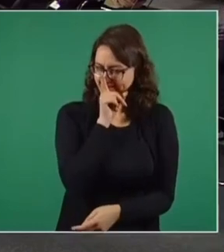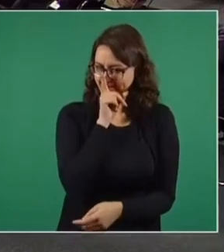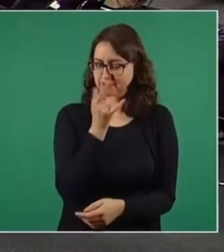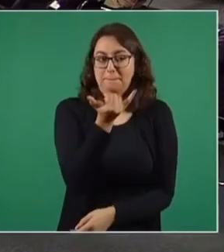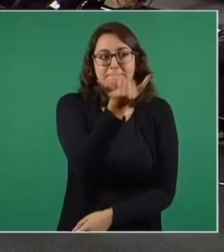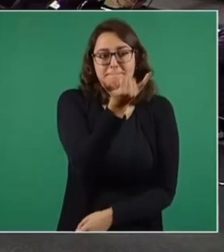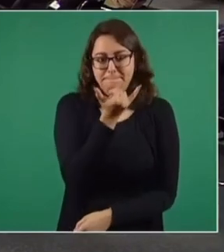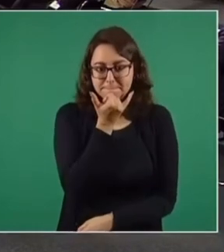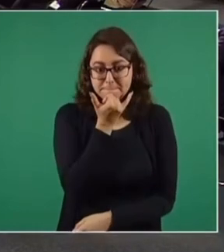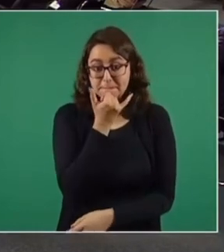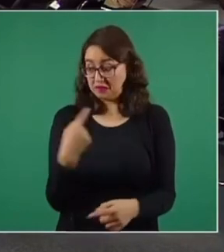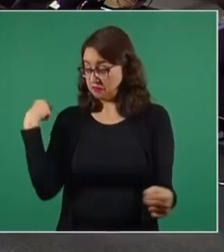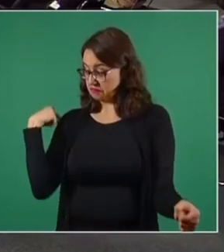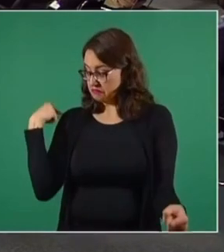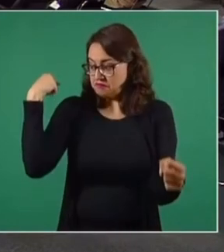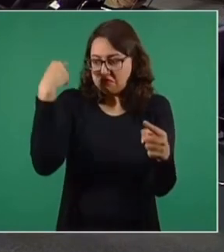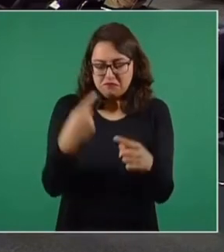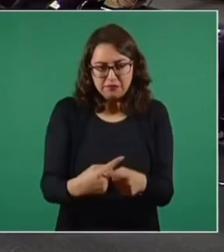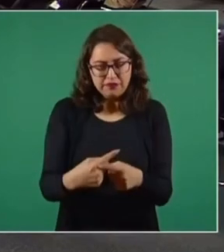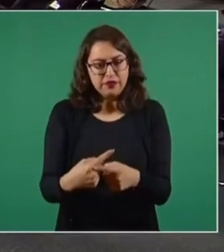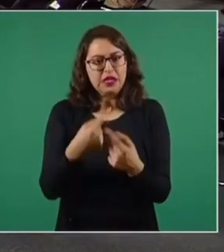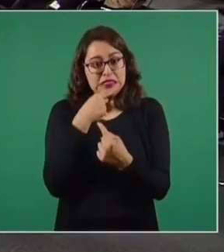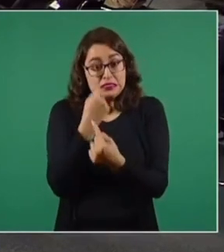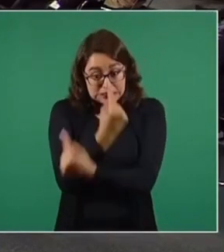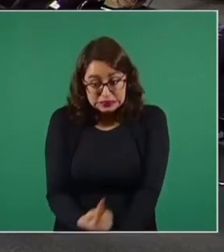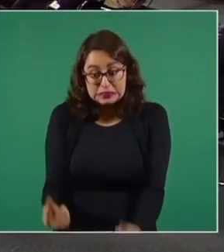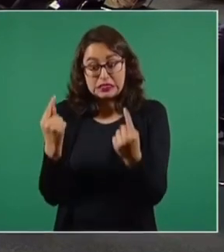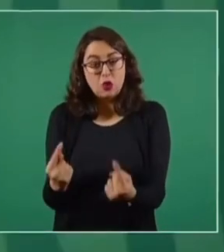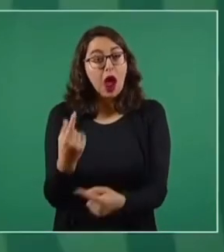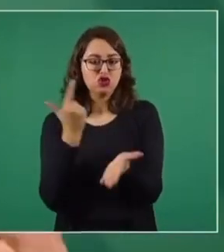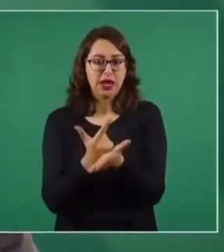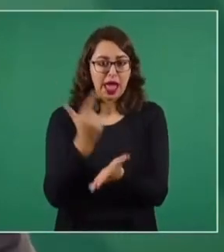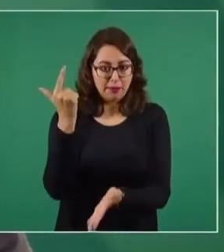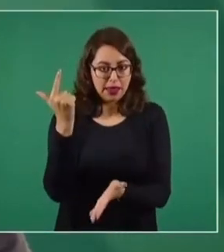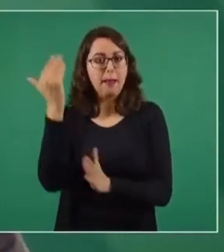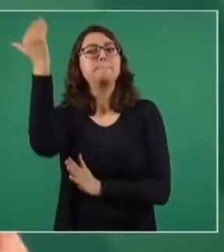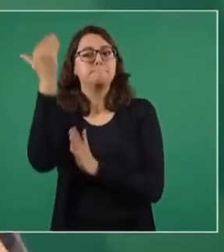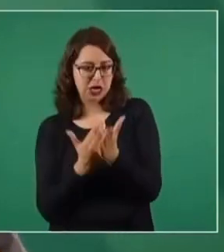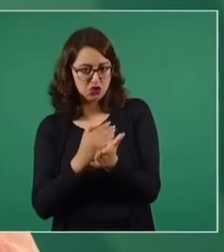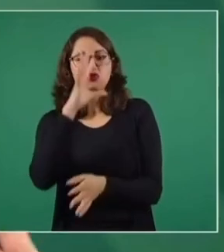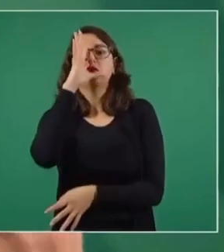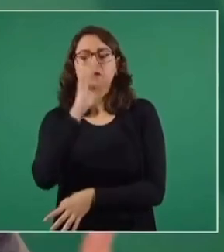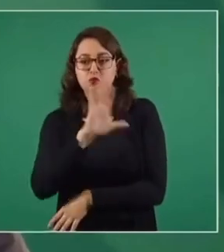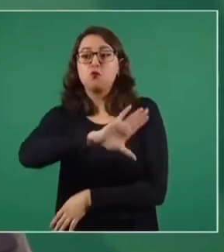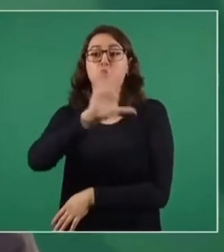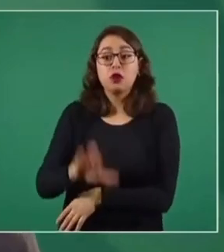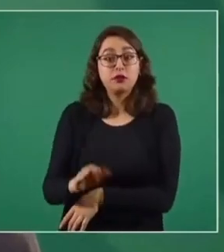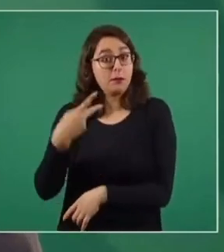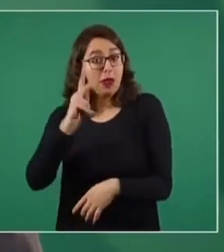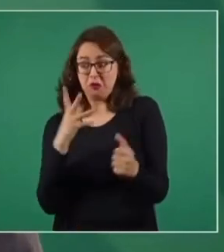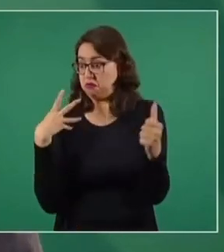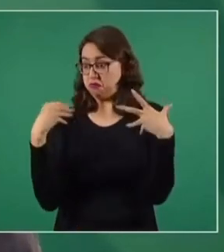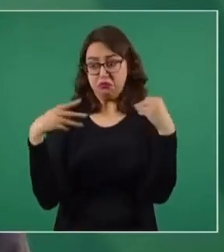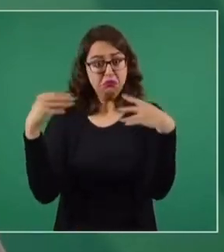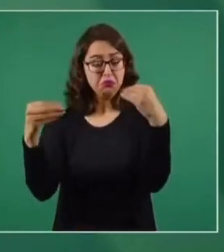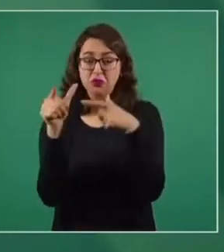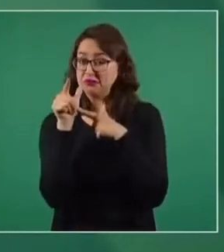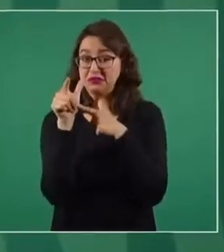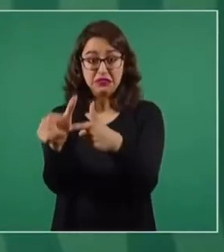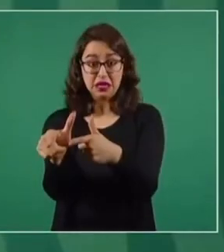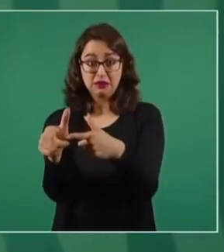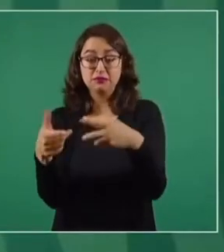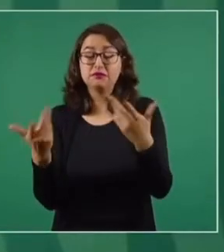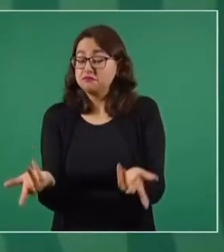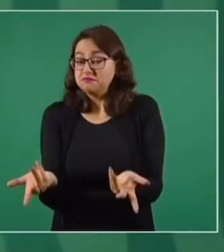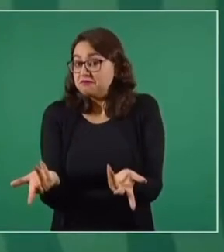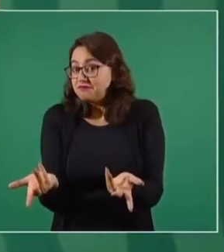científica que sugiera que es algo imprescindible, algo necesario. En el supuesto de que hubiera que vacunar menores de edad, tendríamos que